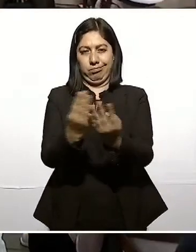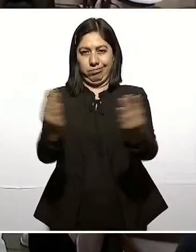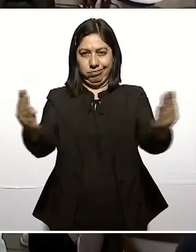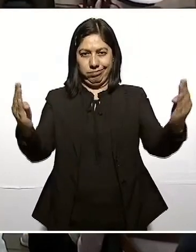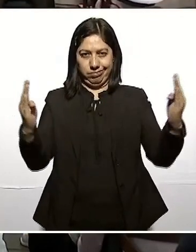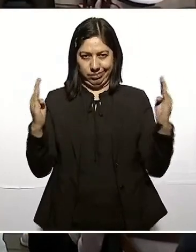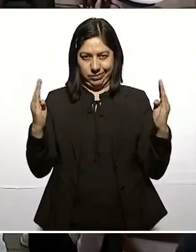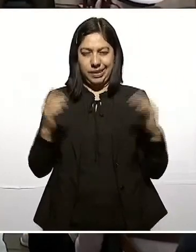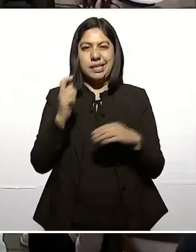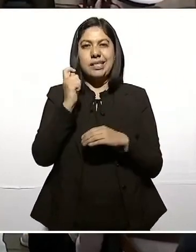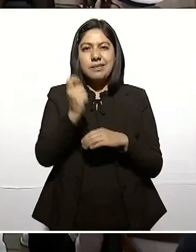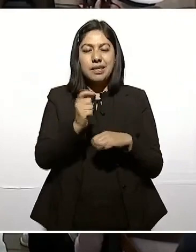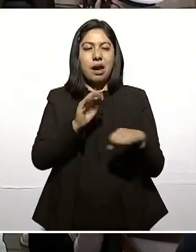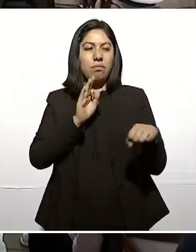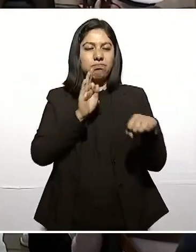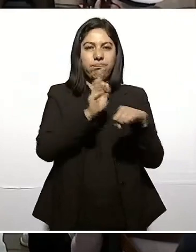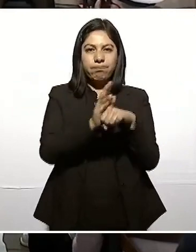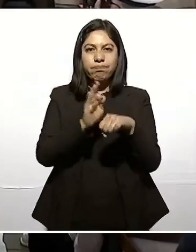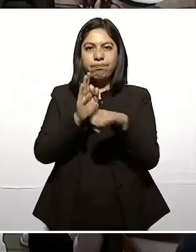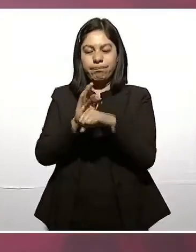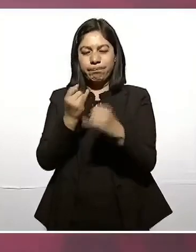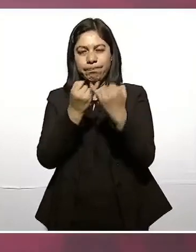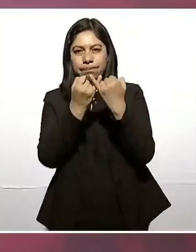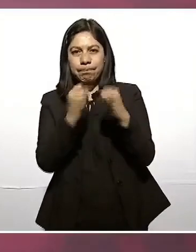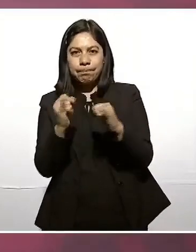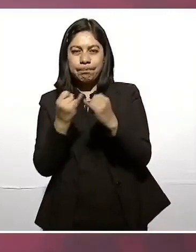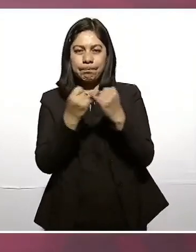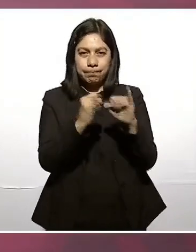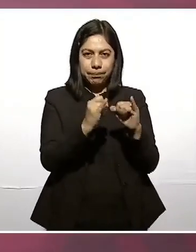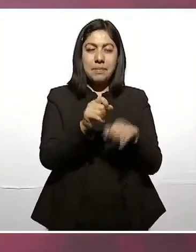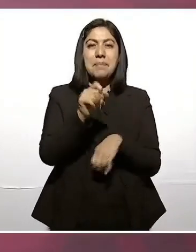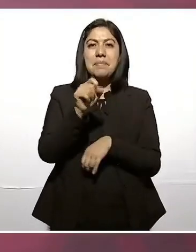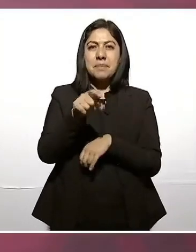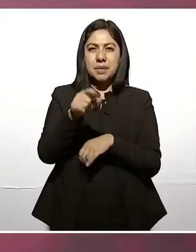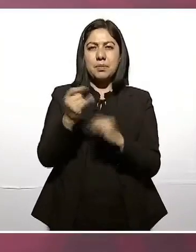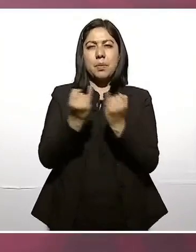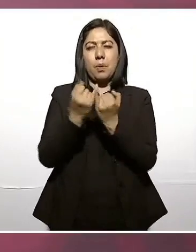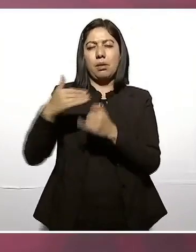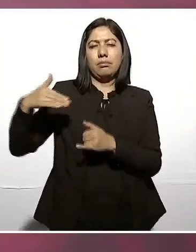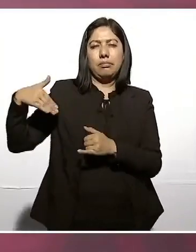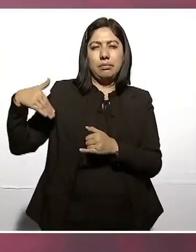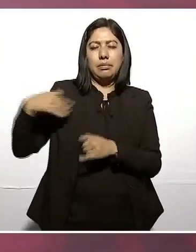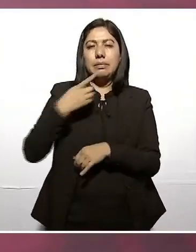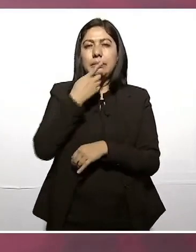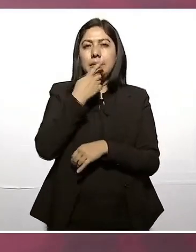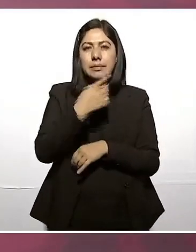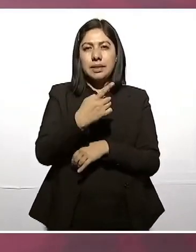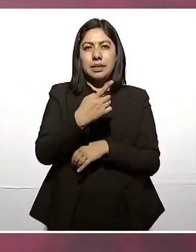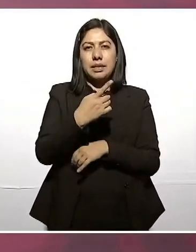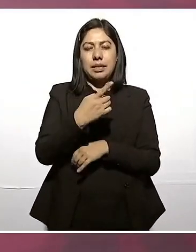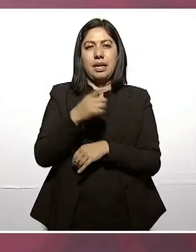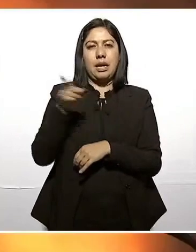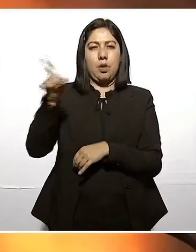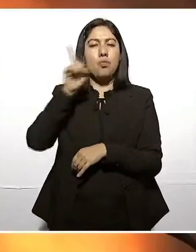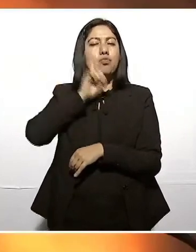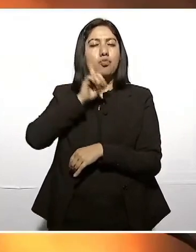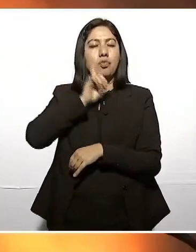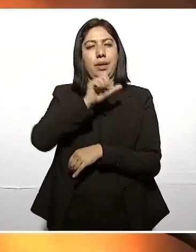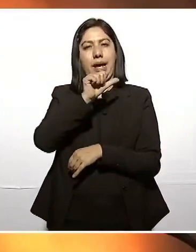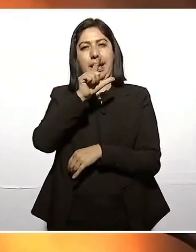la defensa de nuestra independencia. Pero también, como lo mencionaba Alejandra,